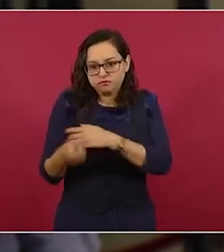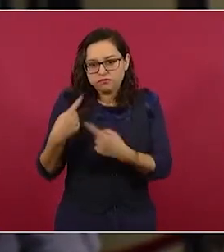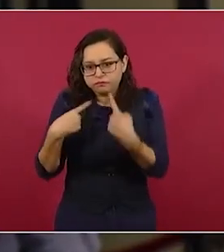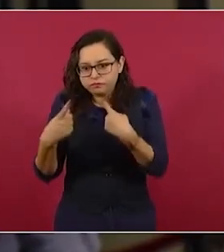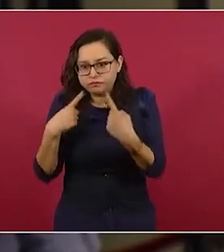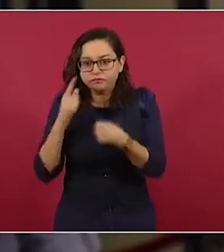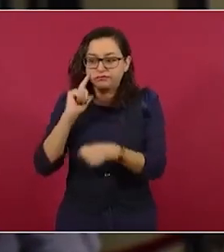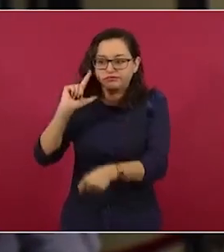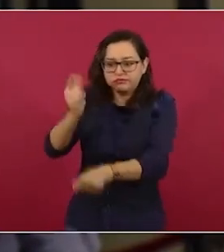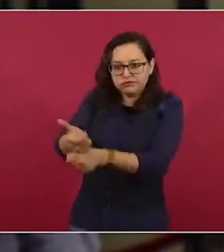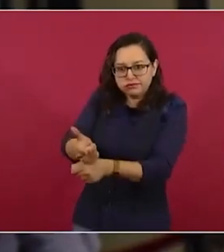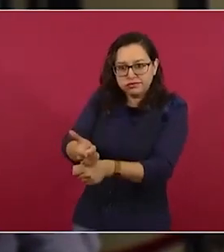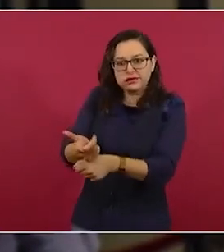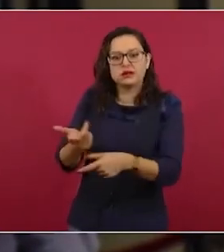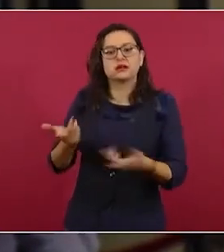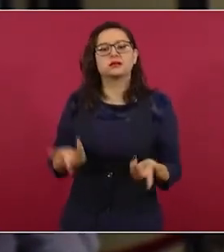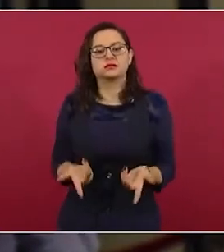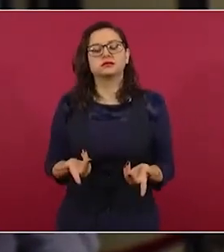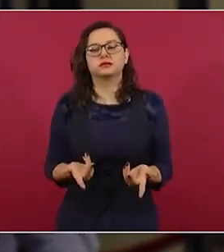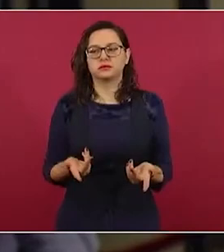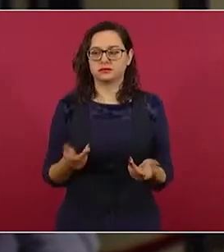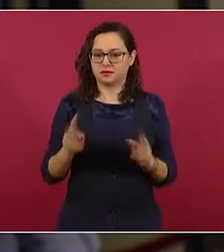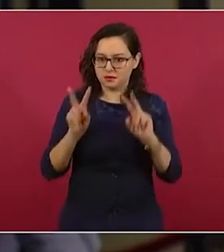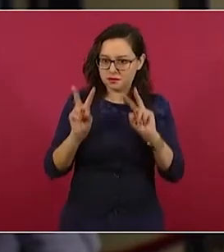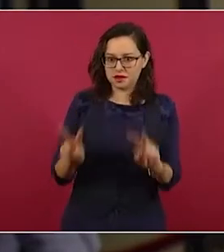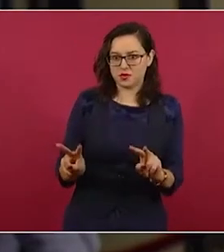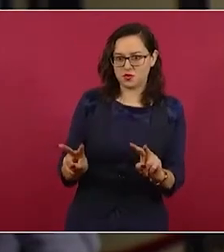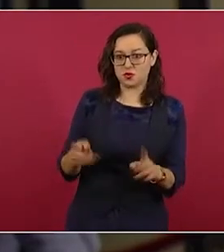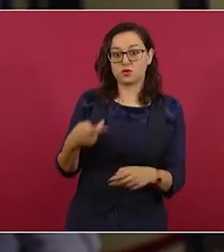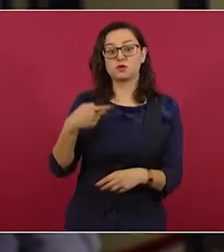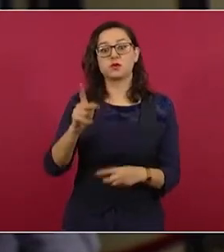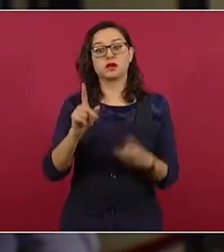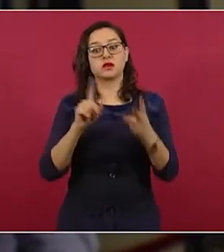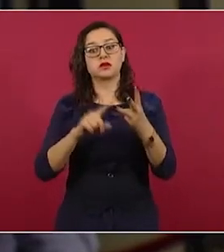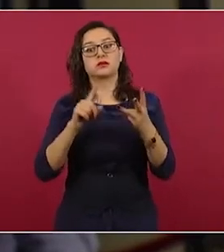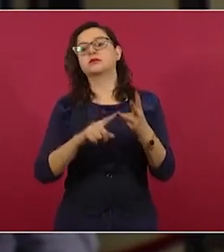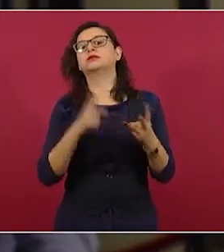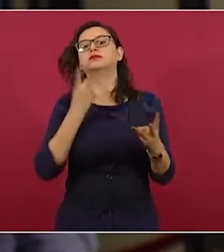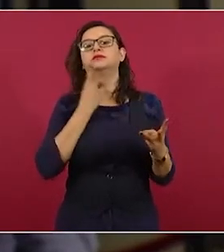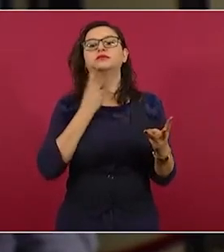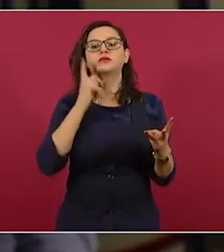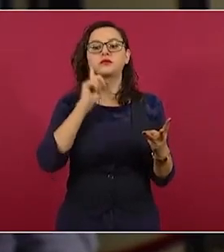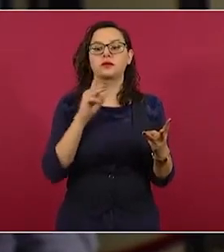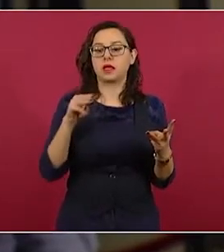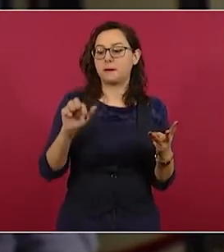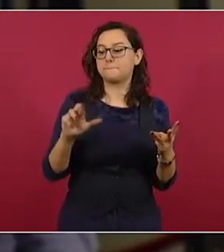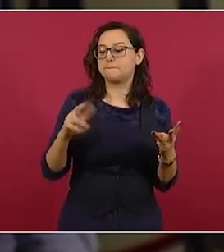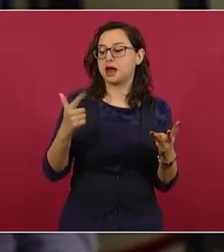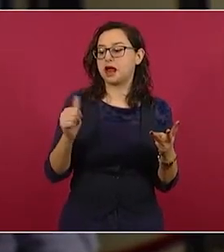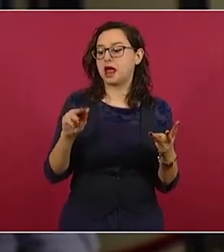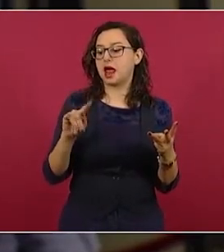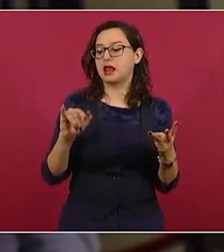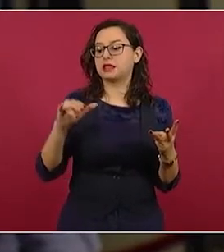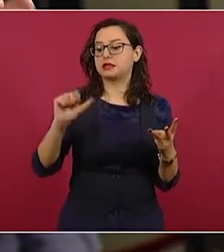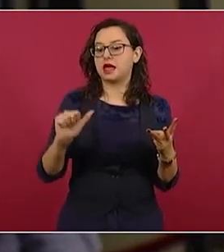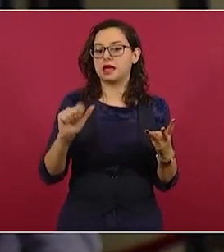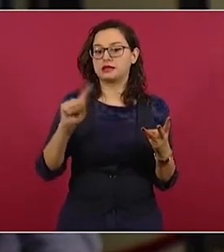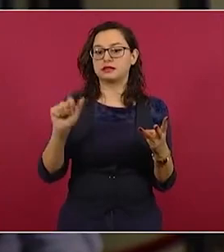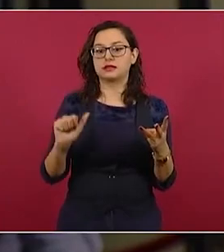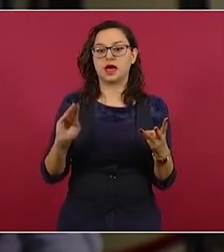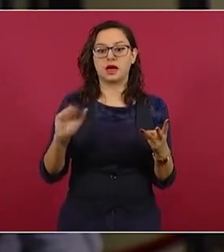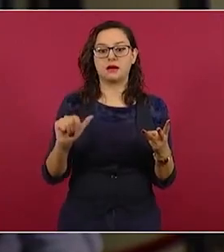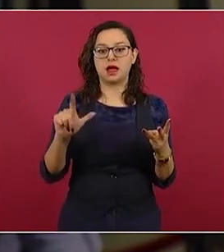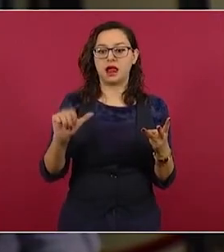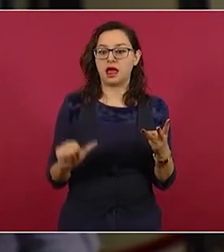quisiera preguntar, yo le quiero preguntar sobre la diputada Margarita Zavala, ya que en la mesa directiva se planteó, se le